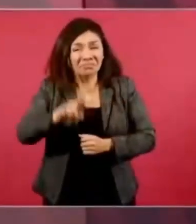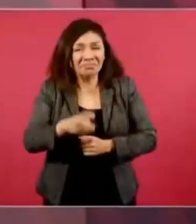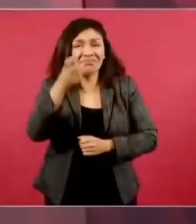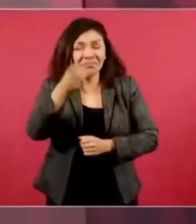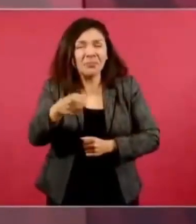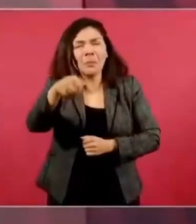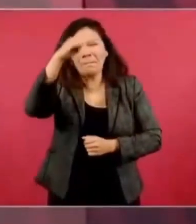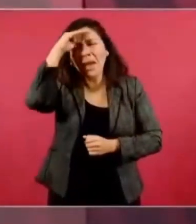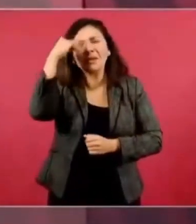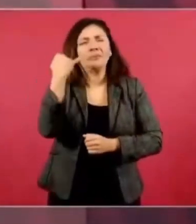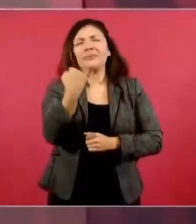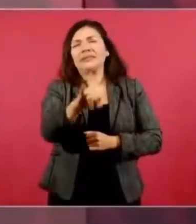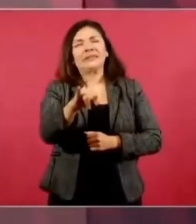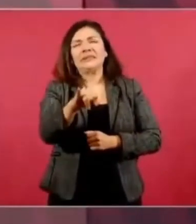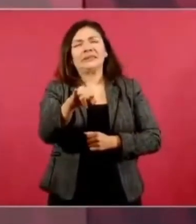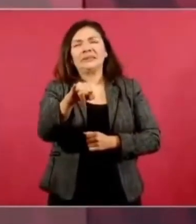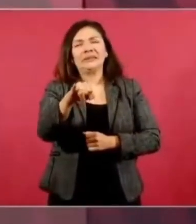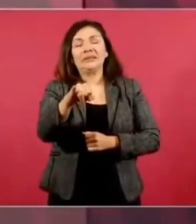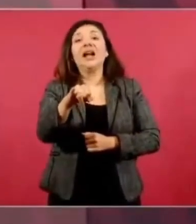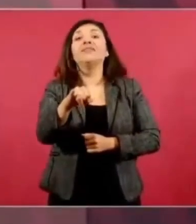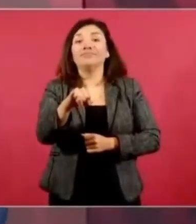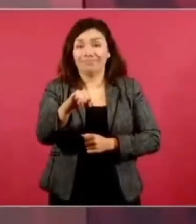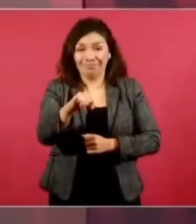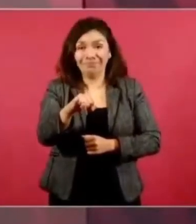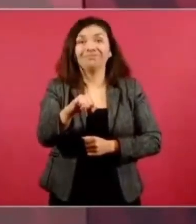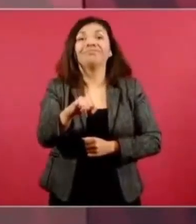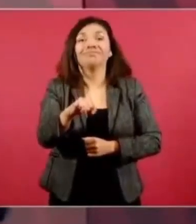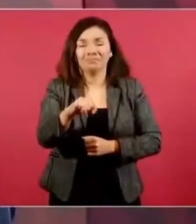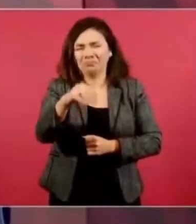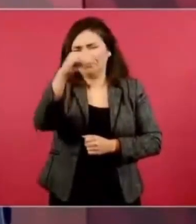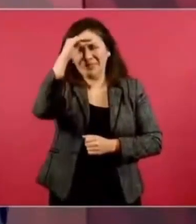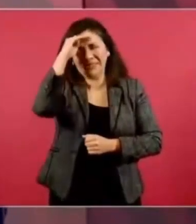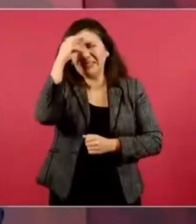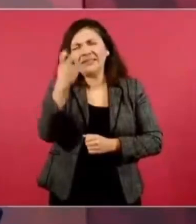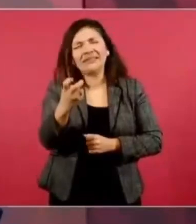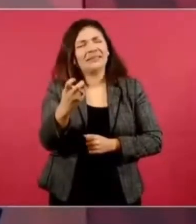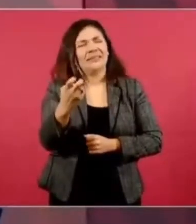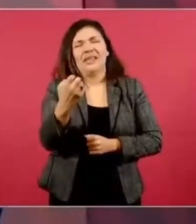increíble,